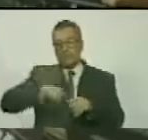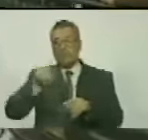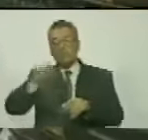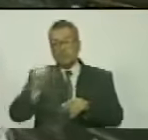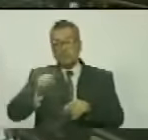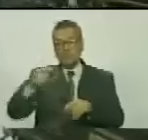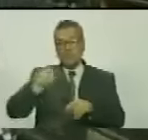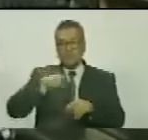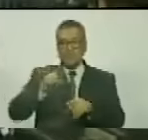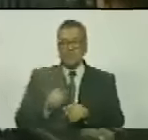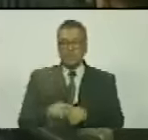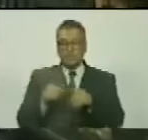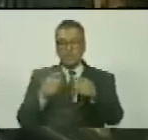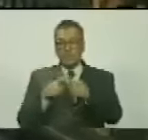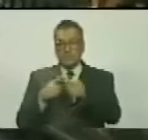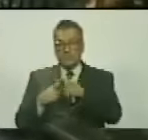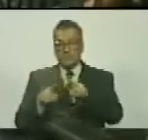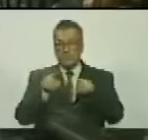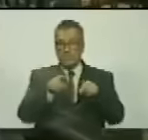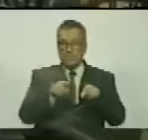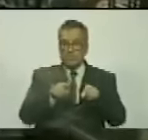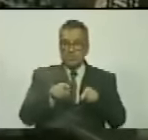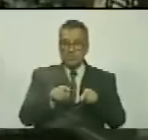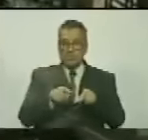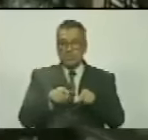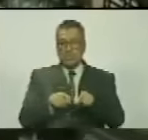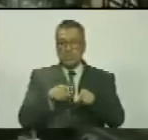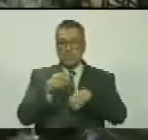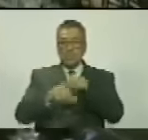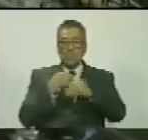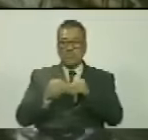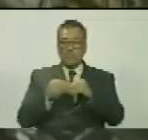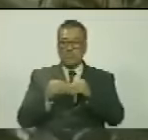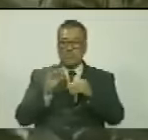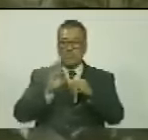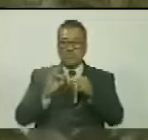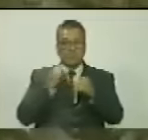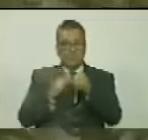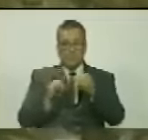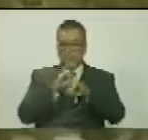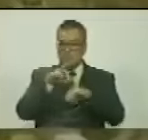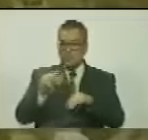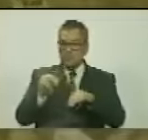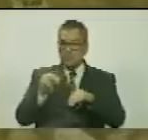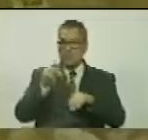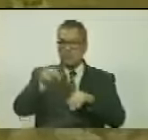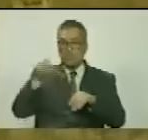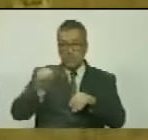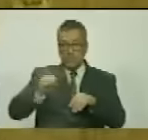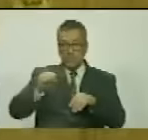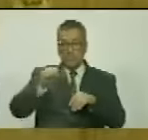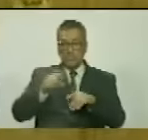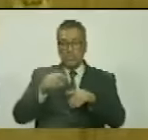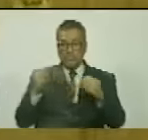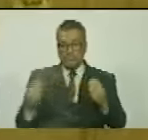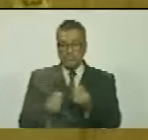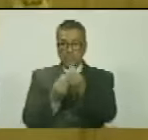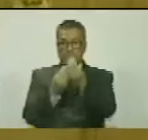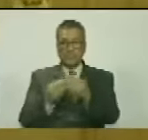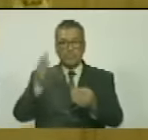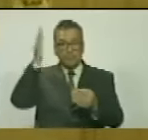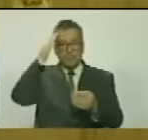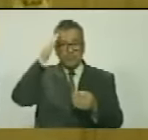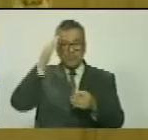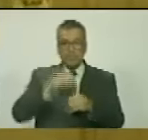las hay, las diferencias no se están venciendo, pero lo que sí nos une es el